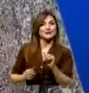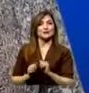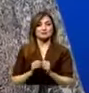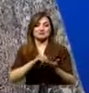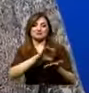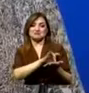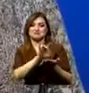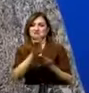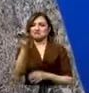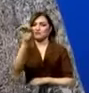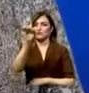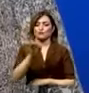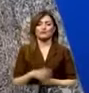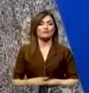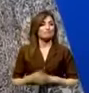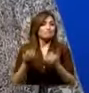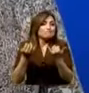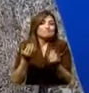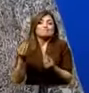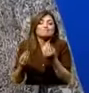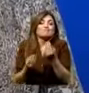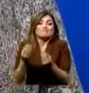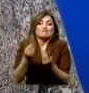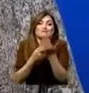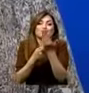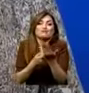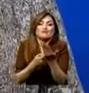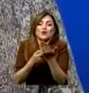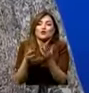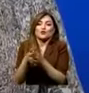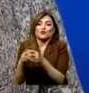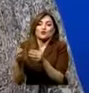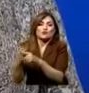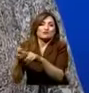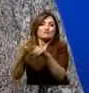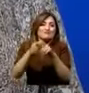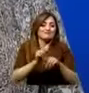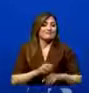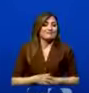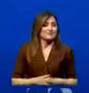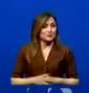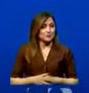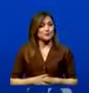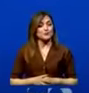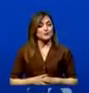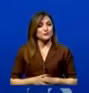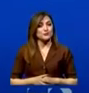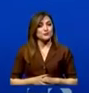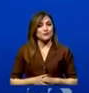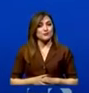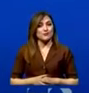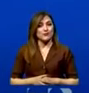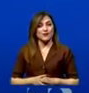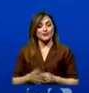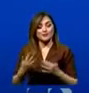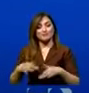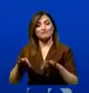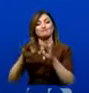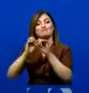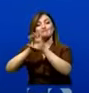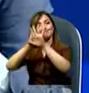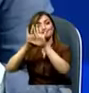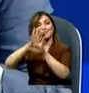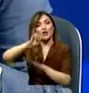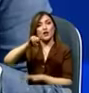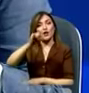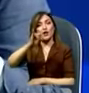lo tanto pues van a tener que analizar otras vías que podría ser el consenso pero parece que esa tampoco puede ser. Solo para recalcar, Carlos Gijón